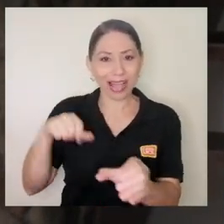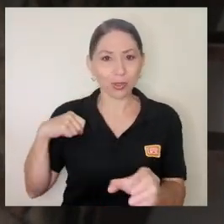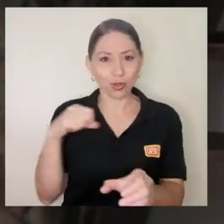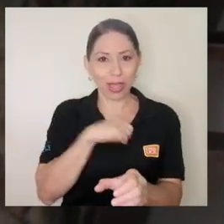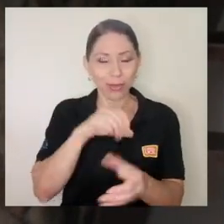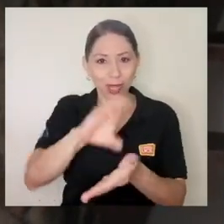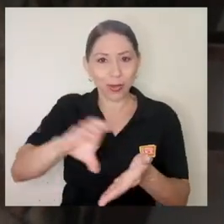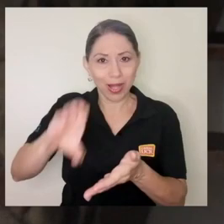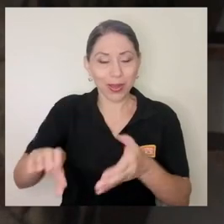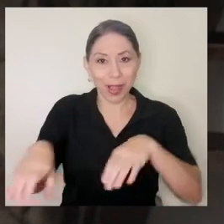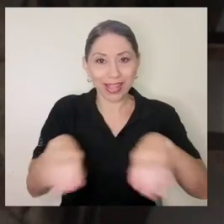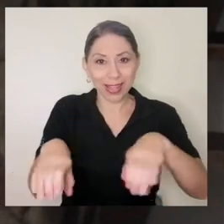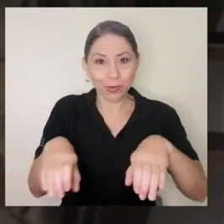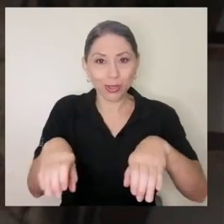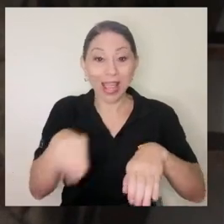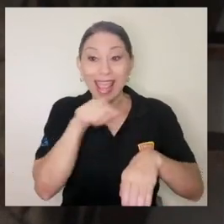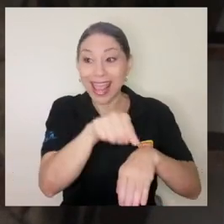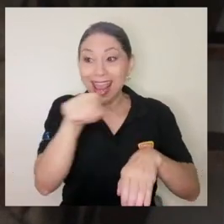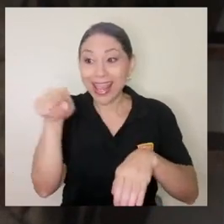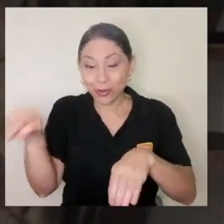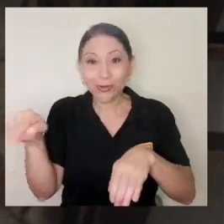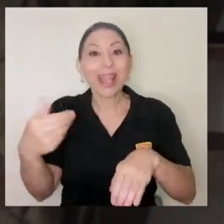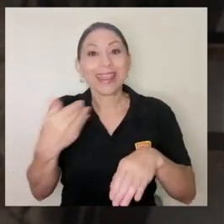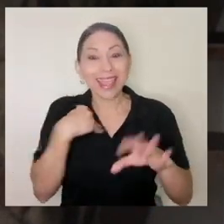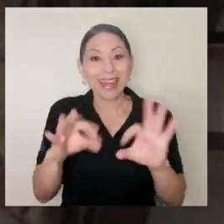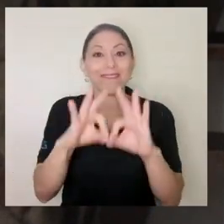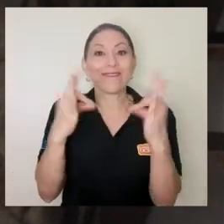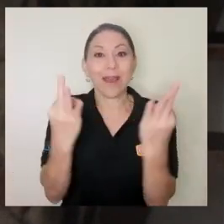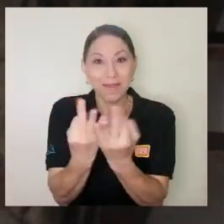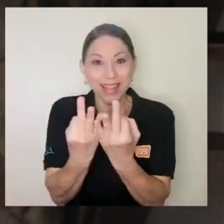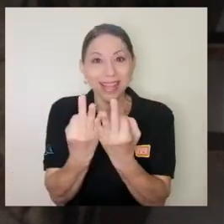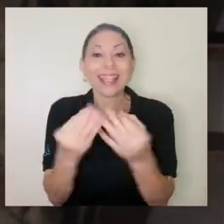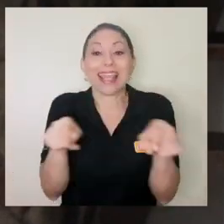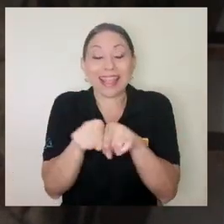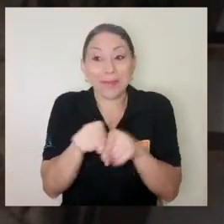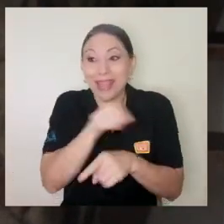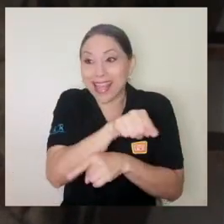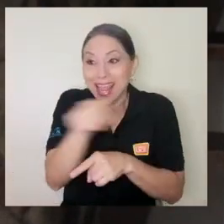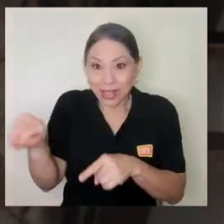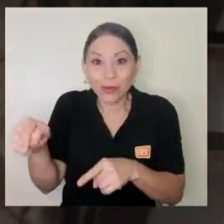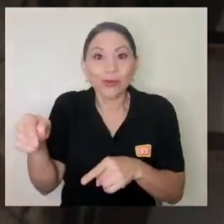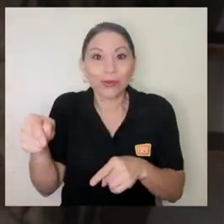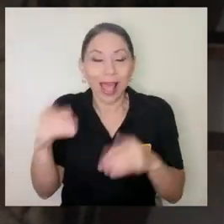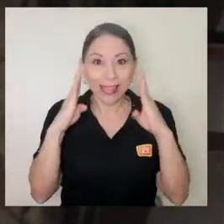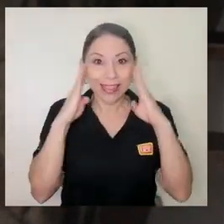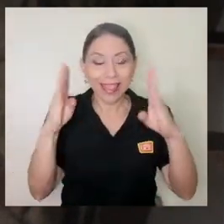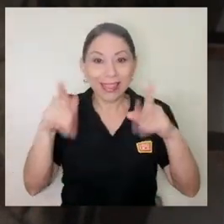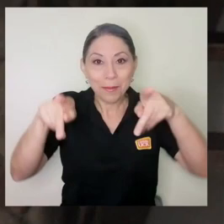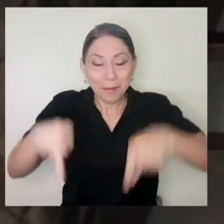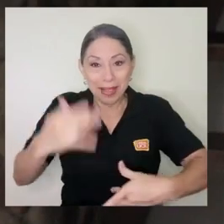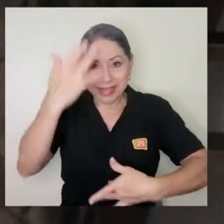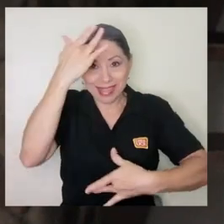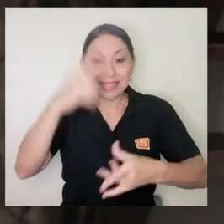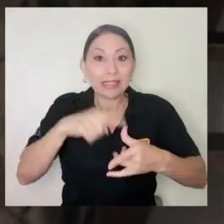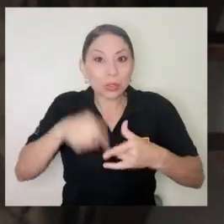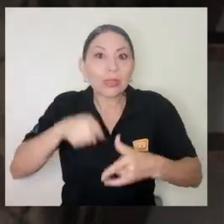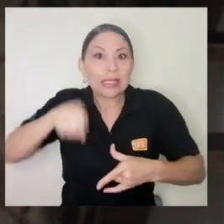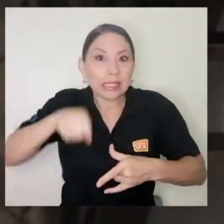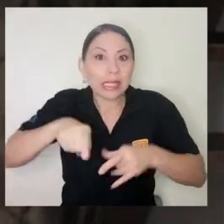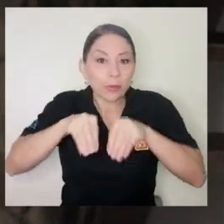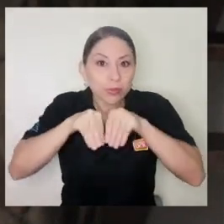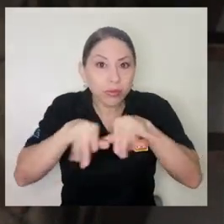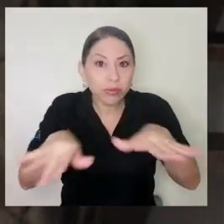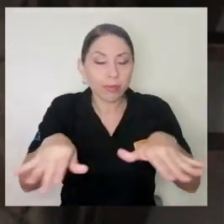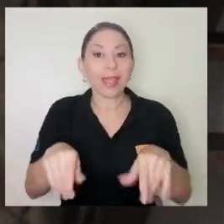son activos estos a su vez tienen familias y estos a su vez atienden pacientes entonces era también una forma de tener una cobertura a través de otros lugares